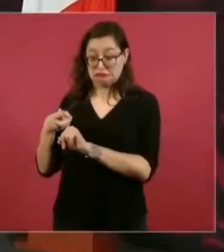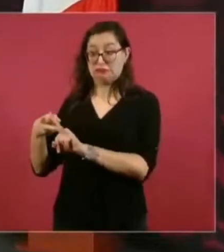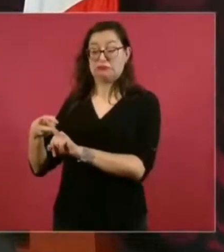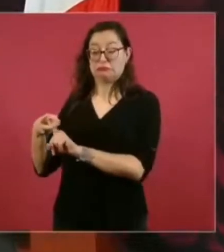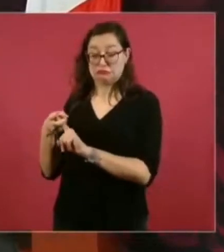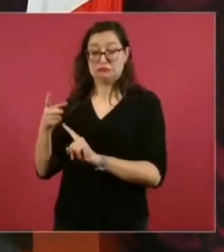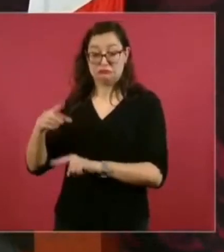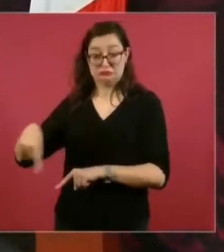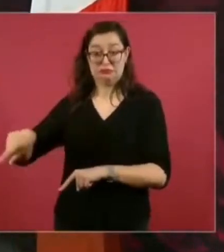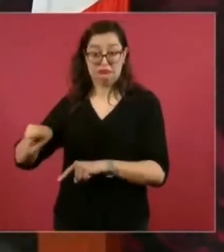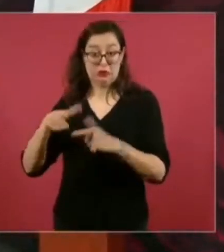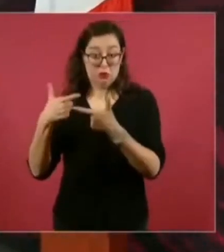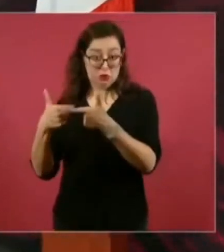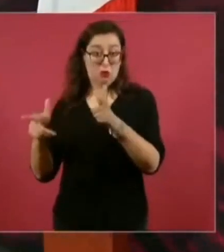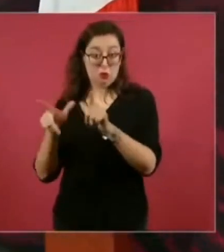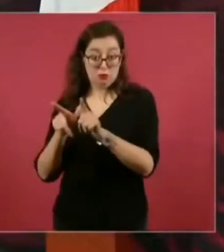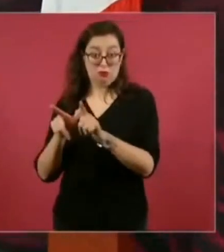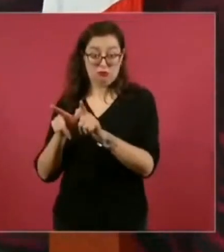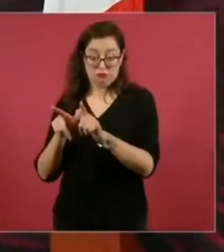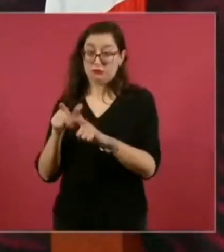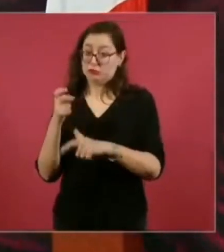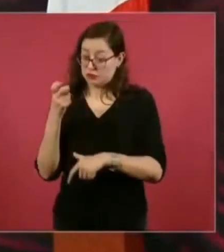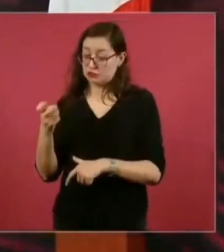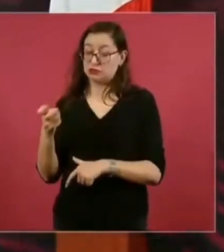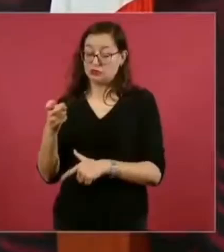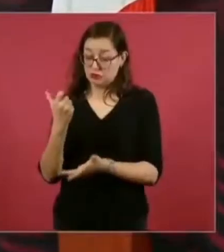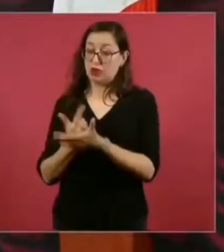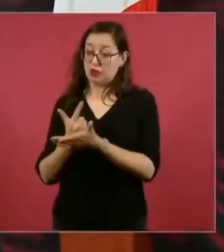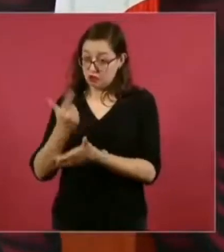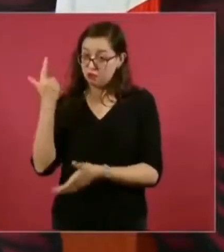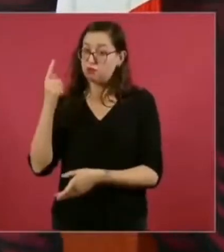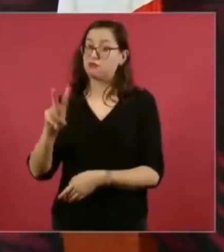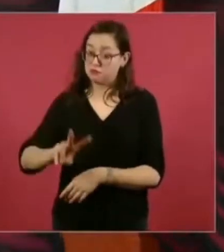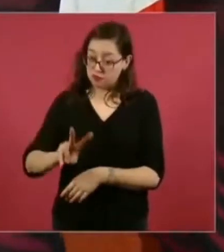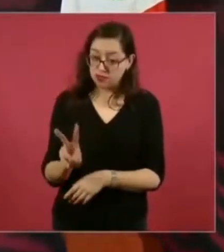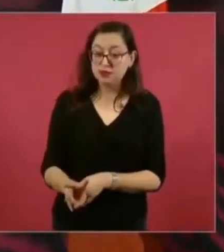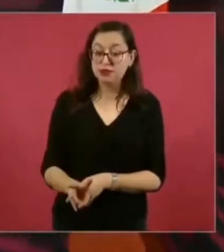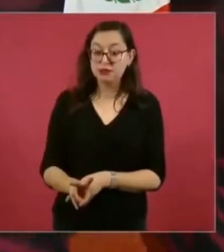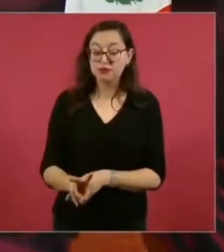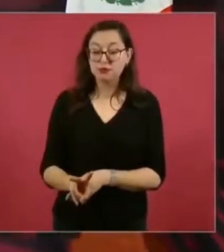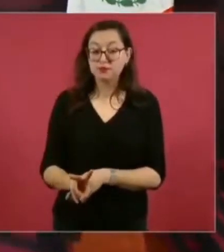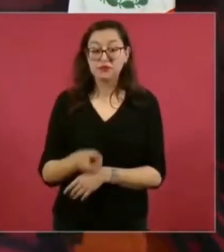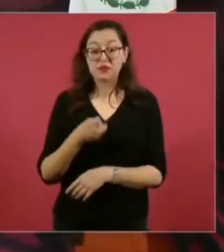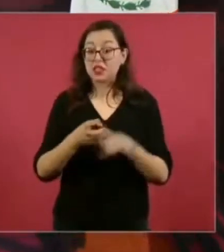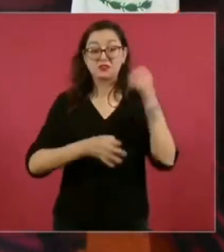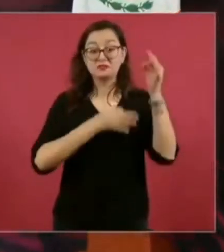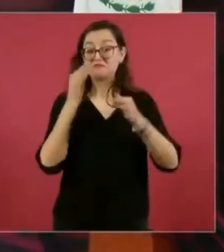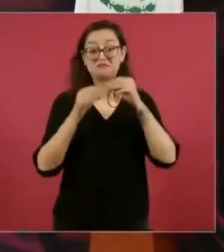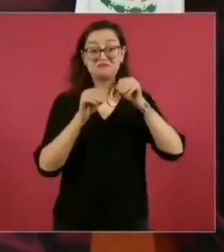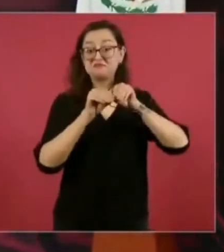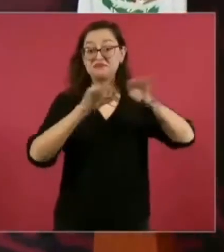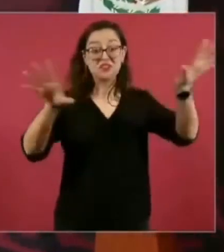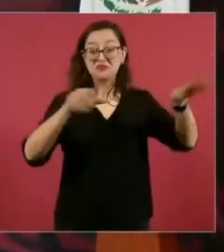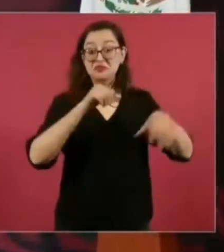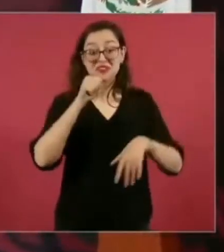y ni siquiera se difundió. Eso sí, ya